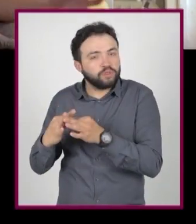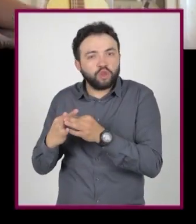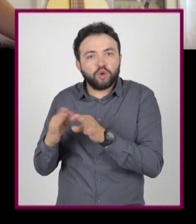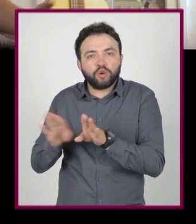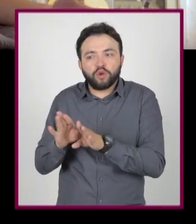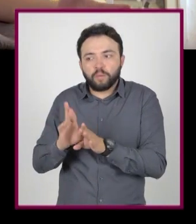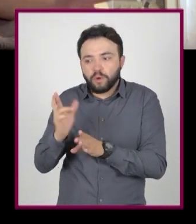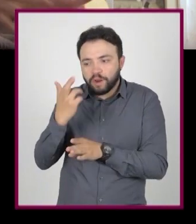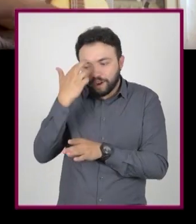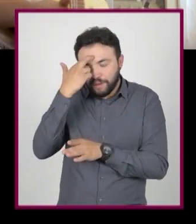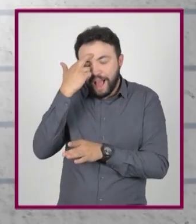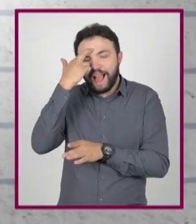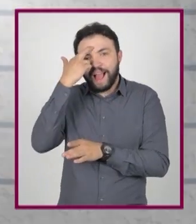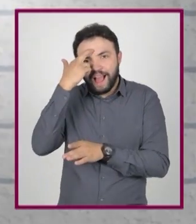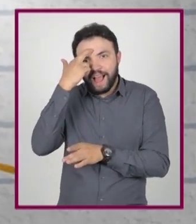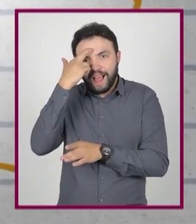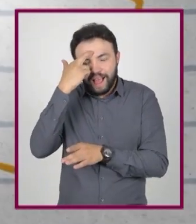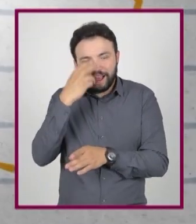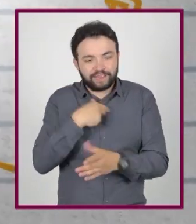puedes recordar con facilidad.